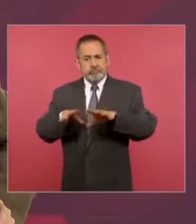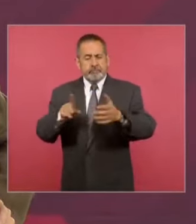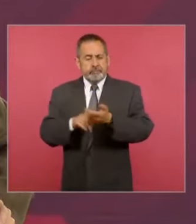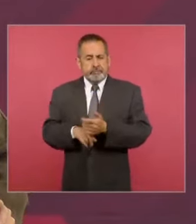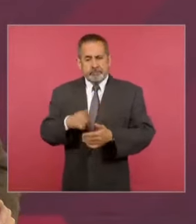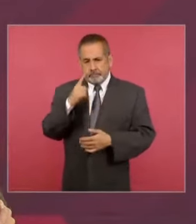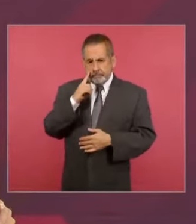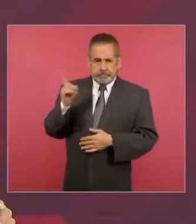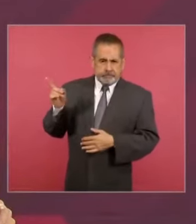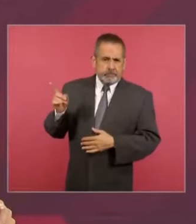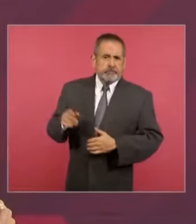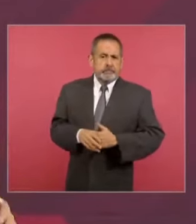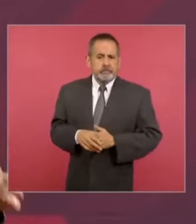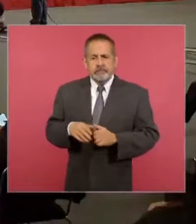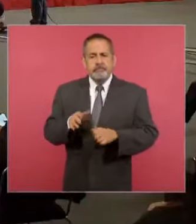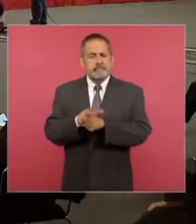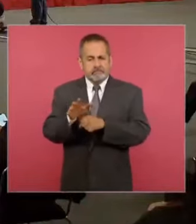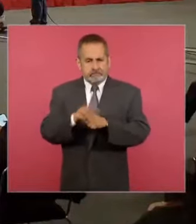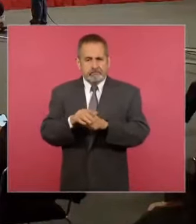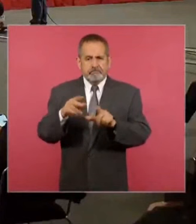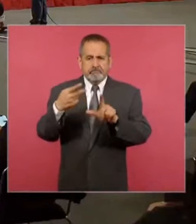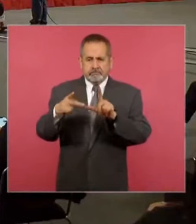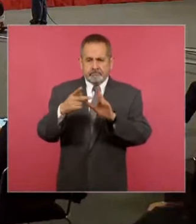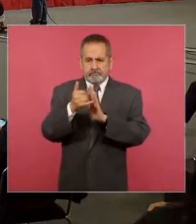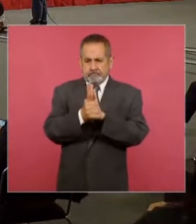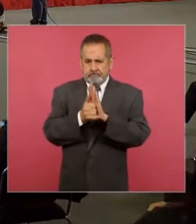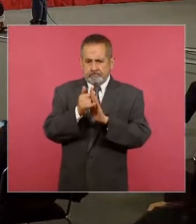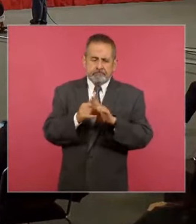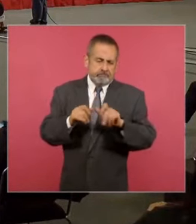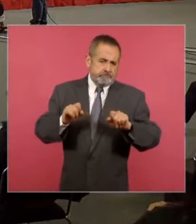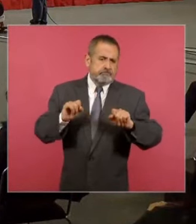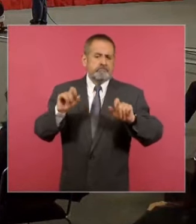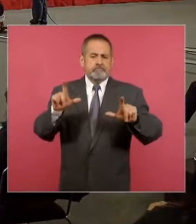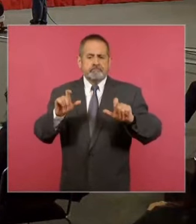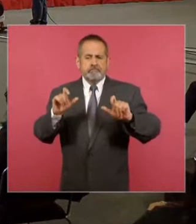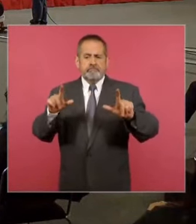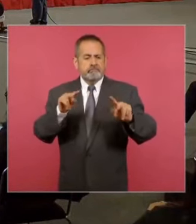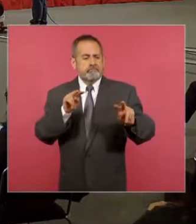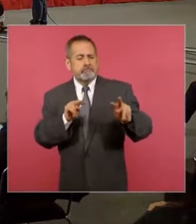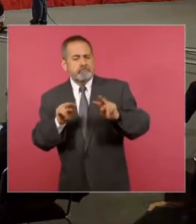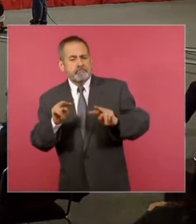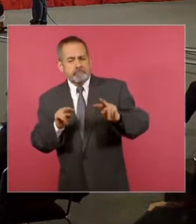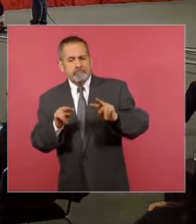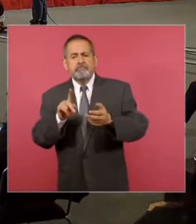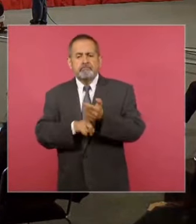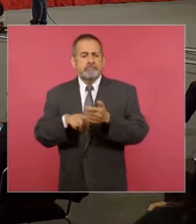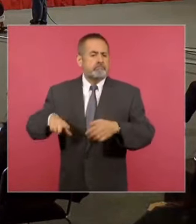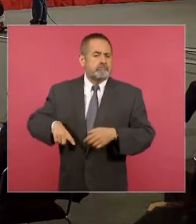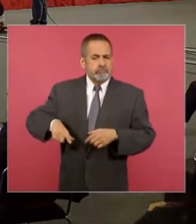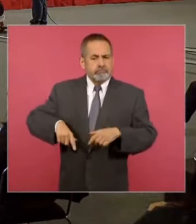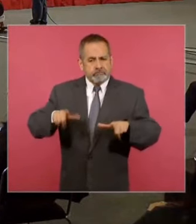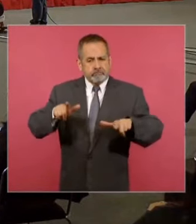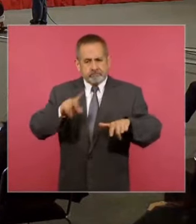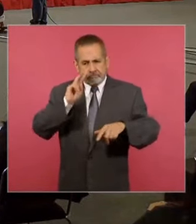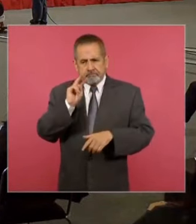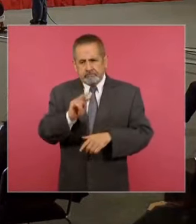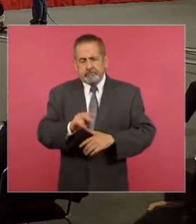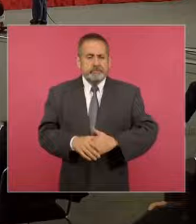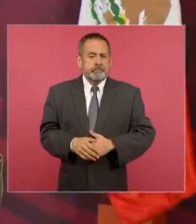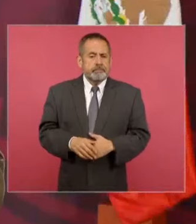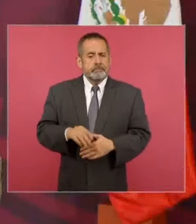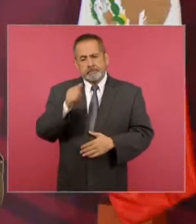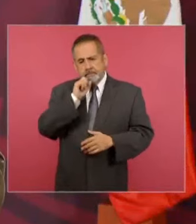está hoy disponible, lo pueden ver a través de las redes del gobierno. Y una ceremonia